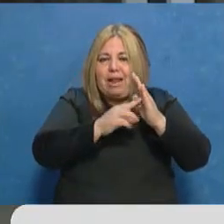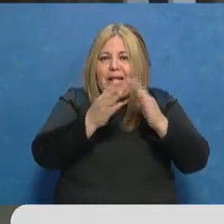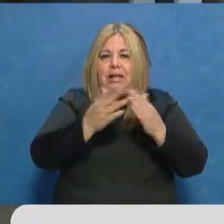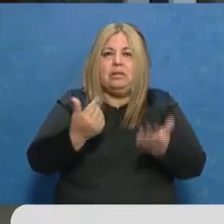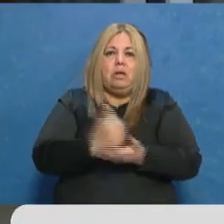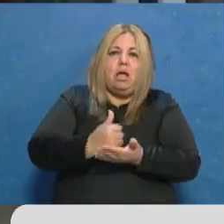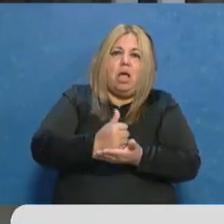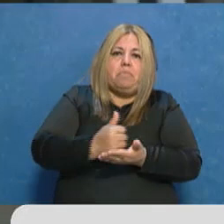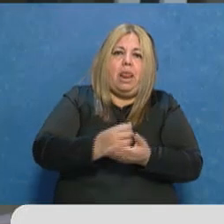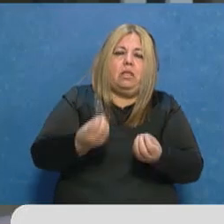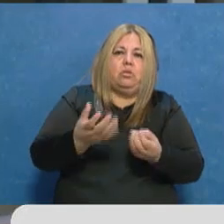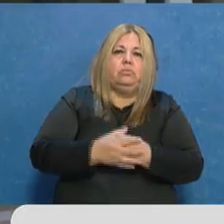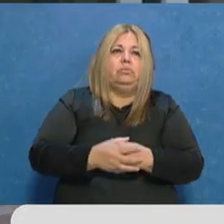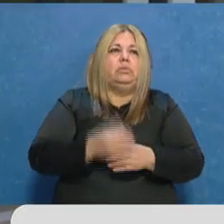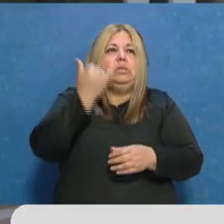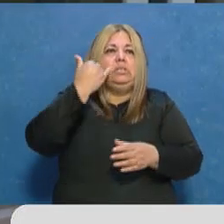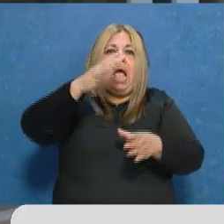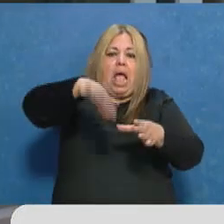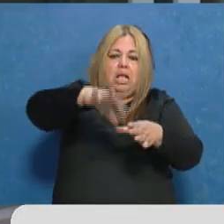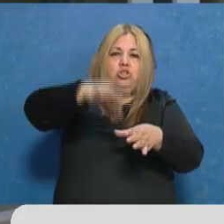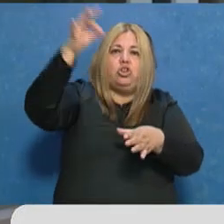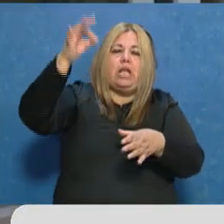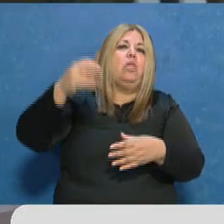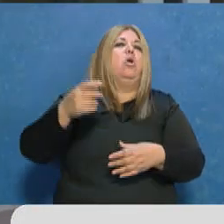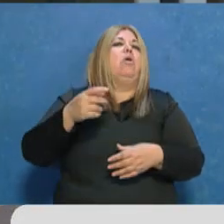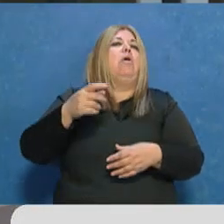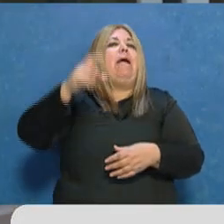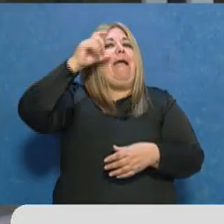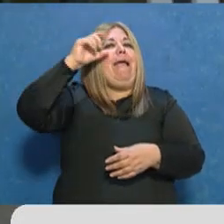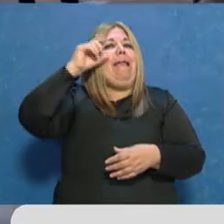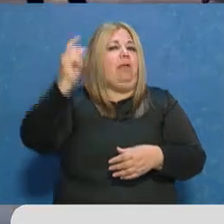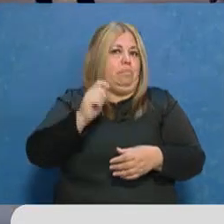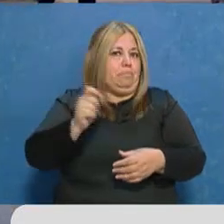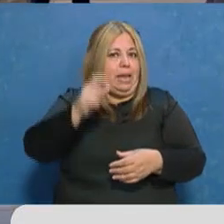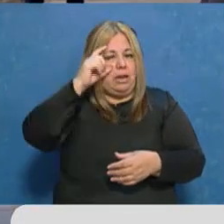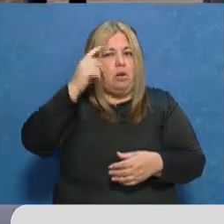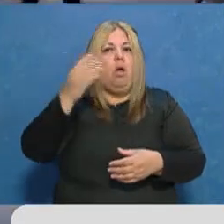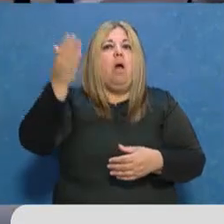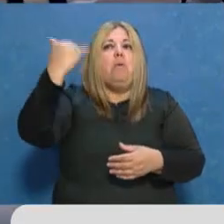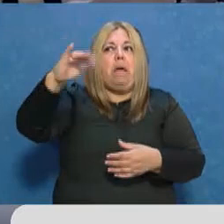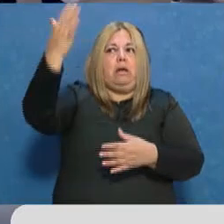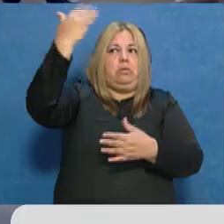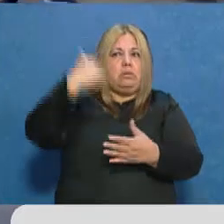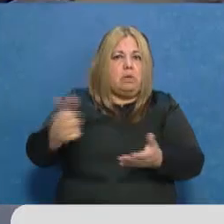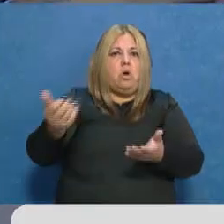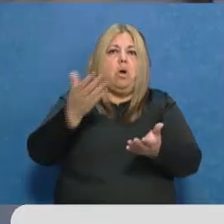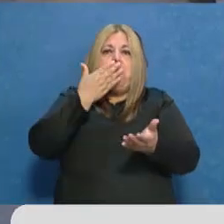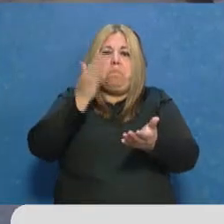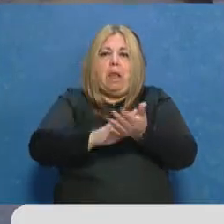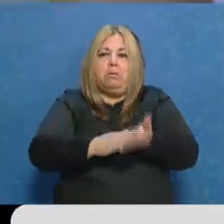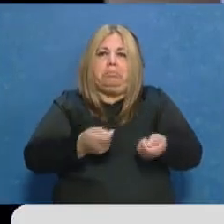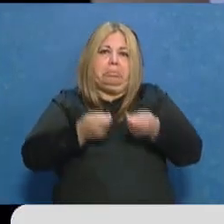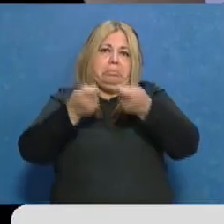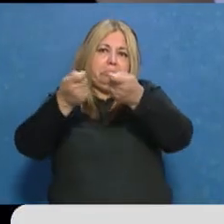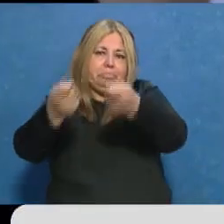su vivienda. En el mes de enero fuimos citados por el banco, presentamos todos los papeles, fuimos aprobados al mes siguiente